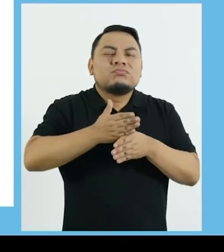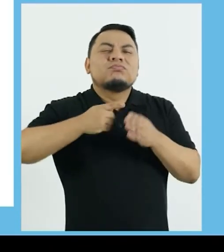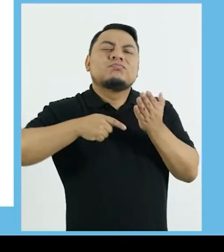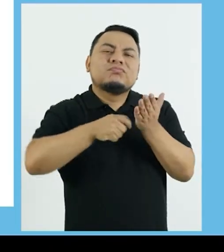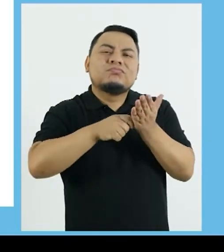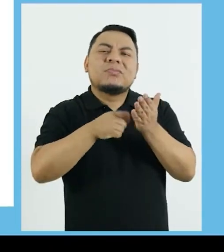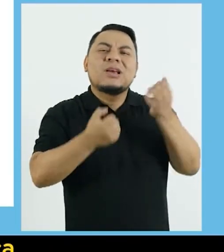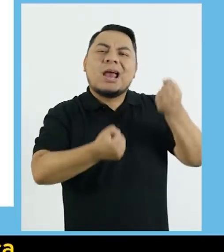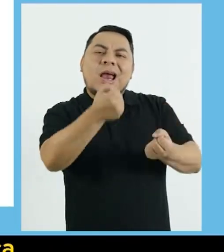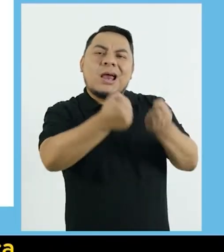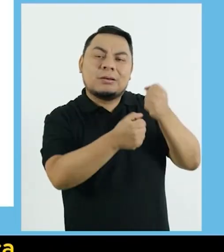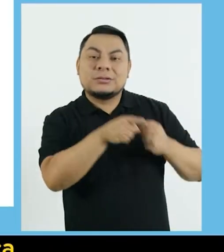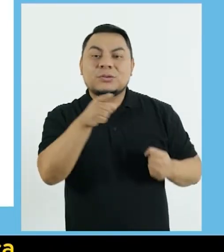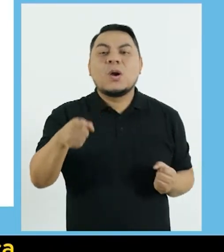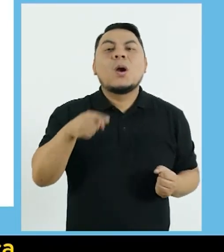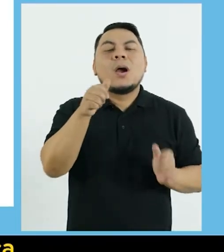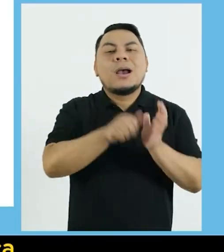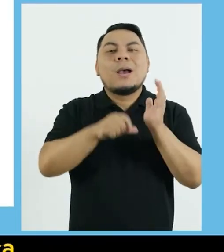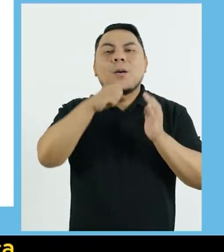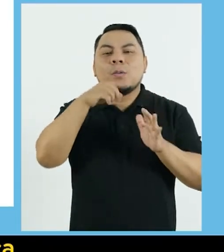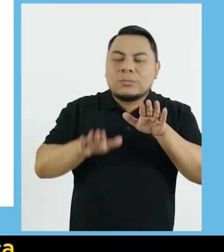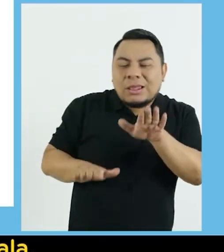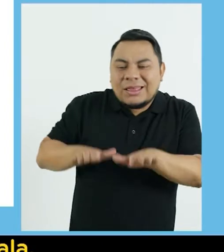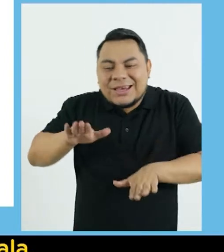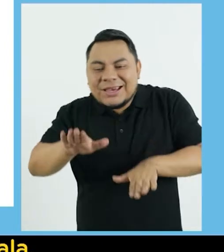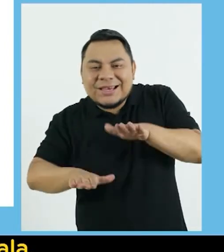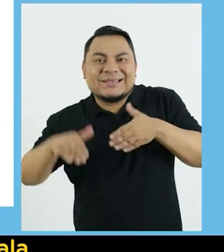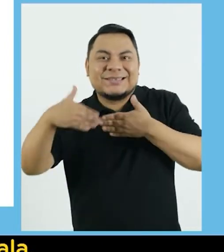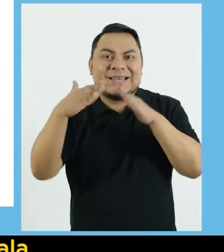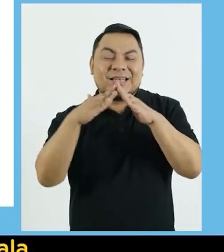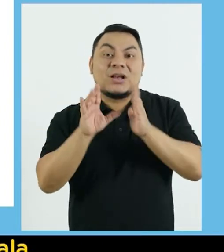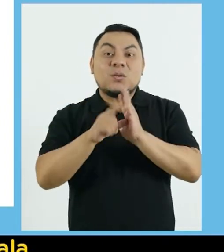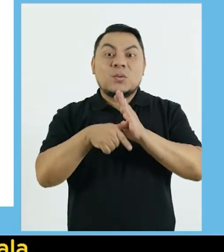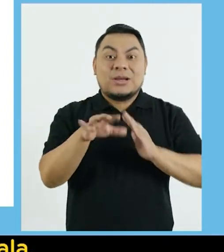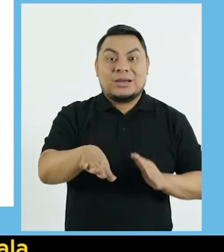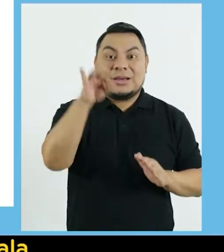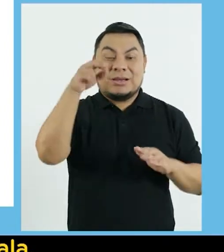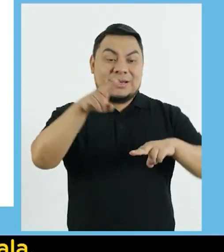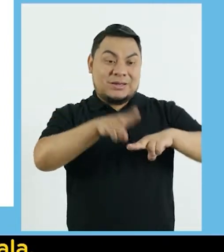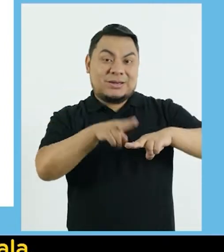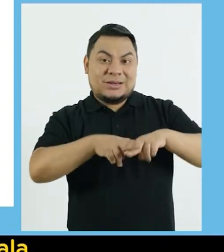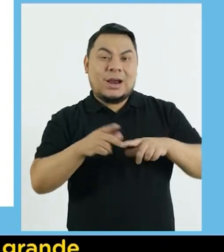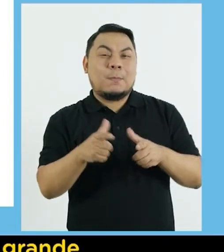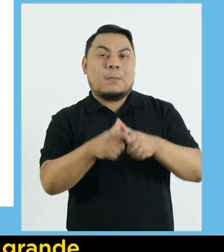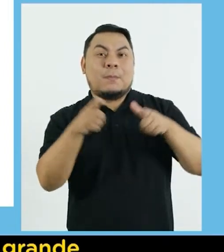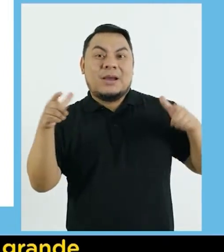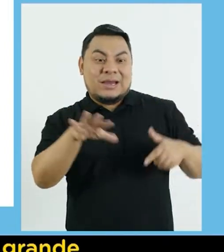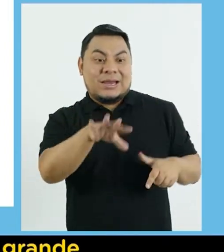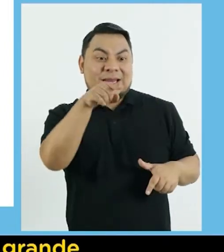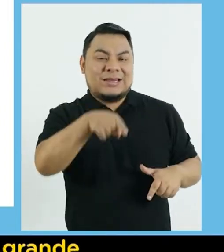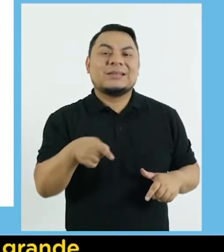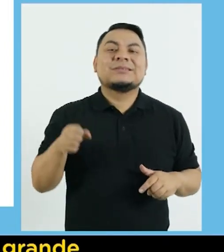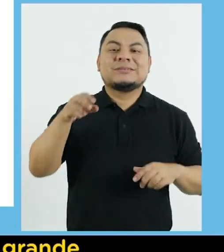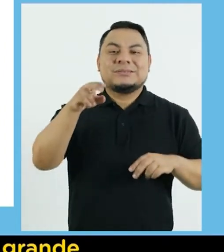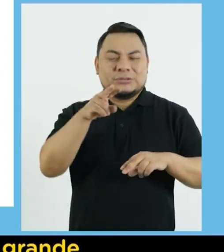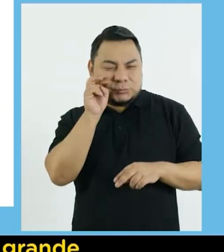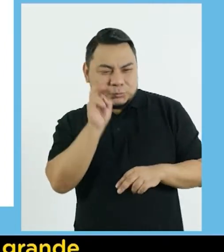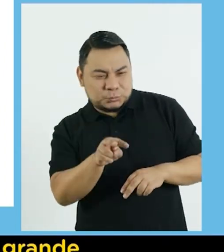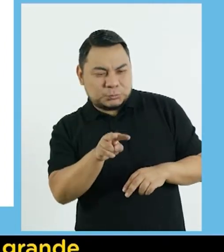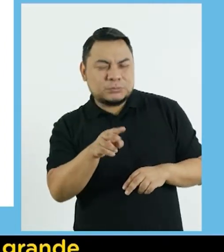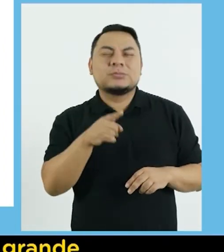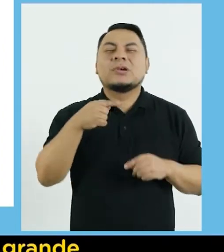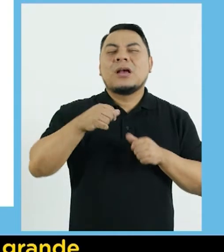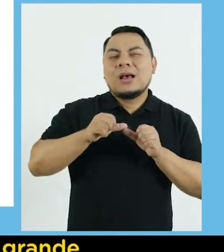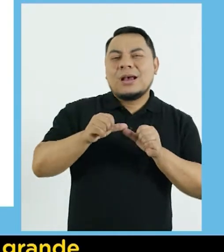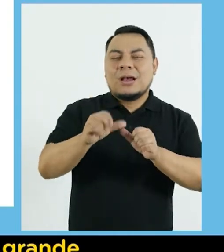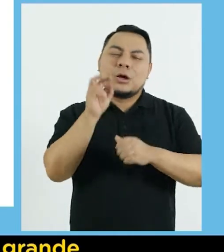computadora A su papá en su taller de mecánica Y a su hermanita gateando por la sala Luego eligió el mueble de